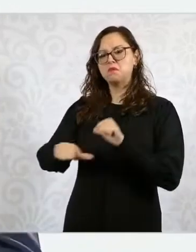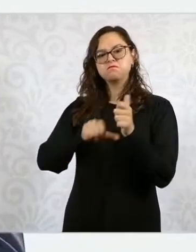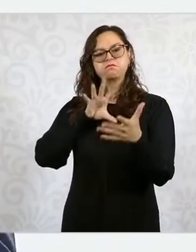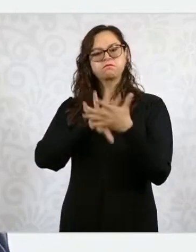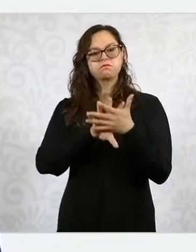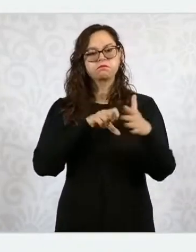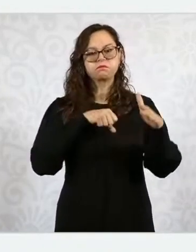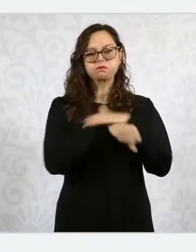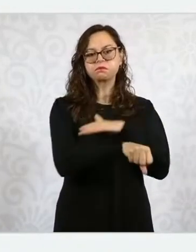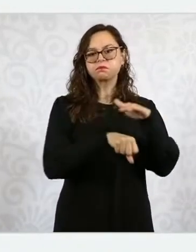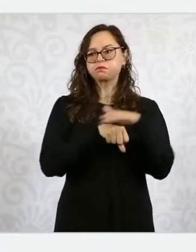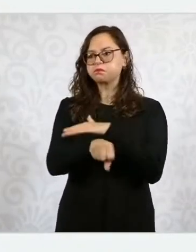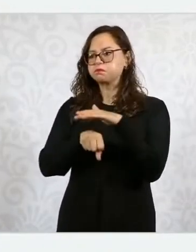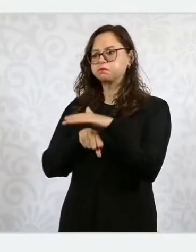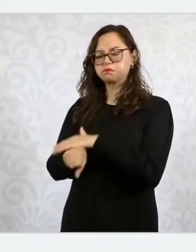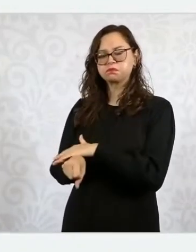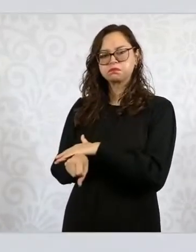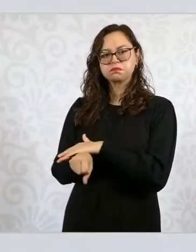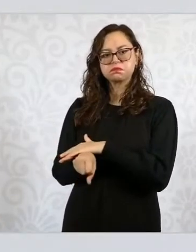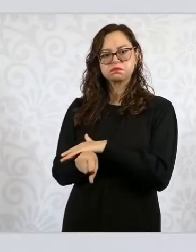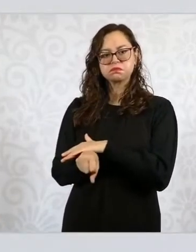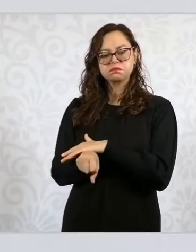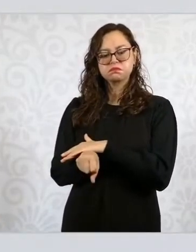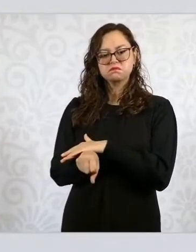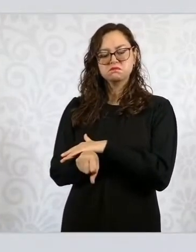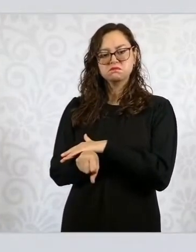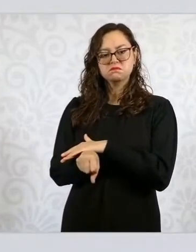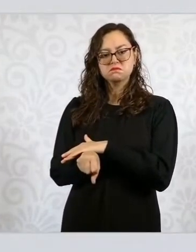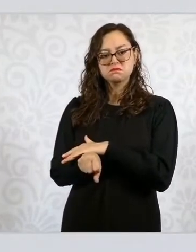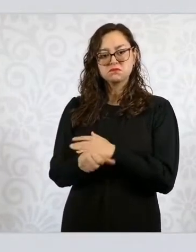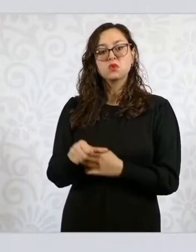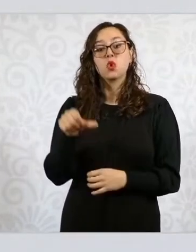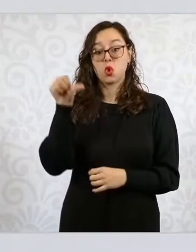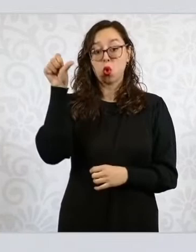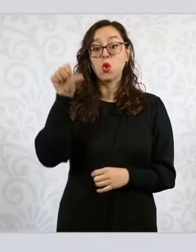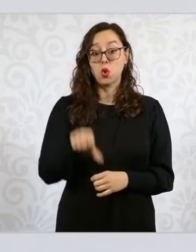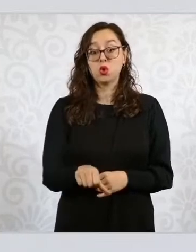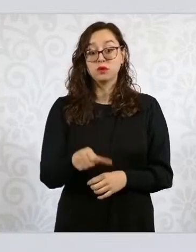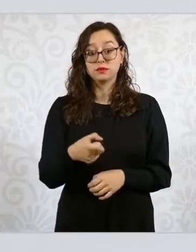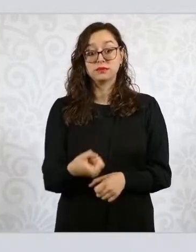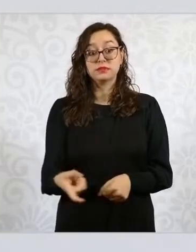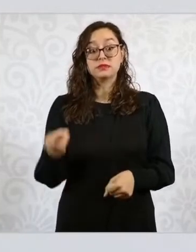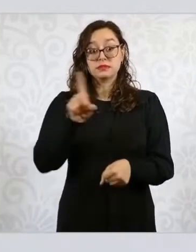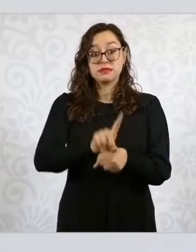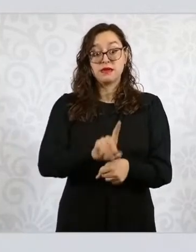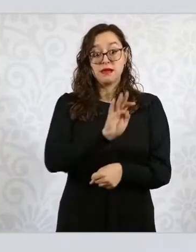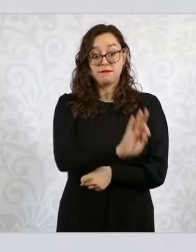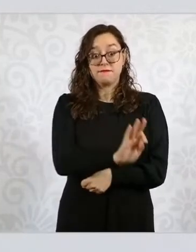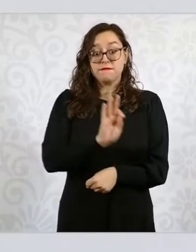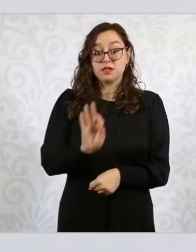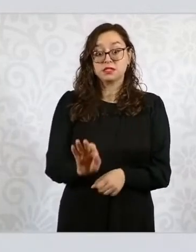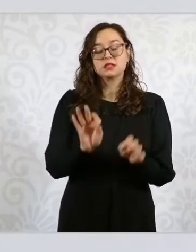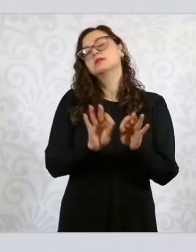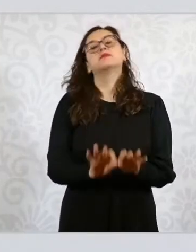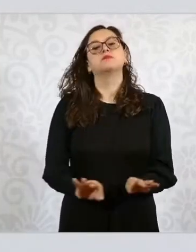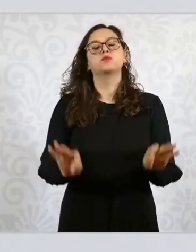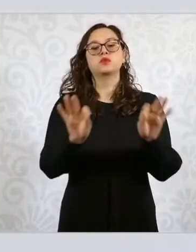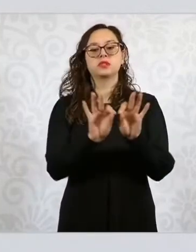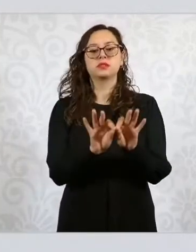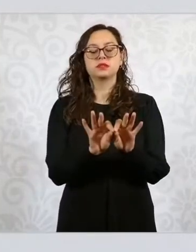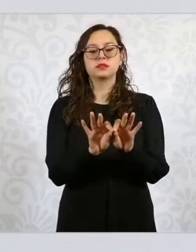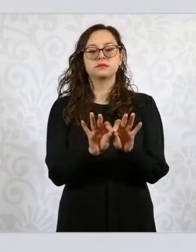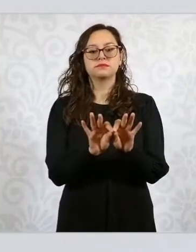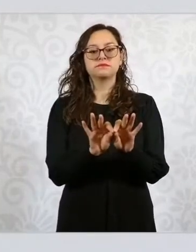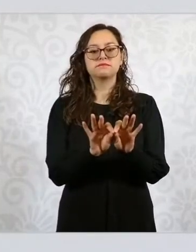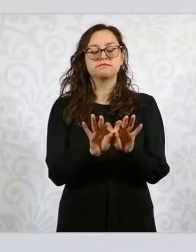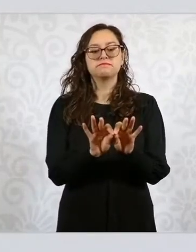Y el día de hoy, como debe ser, primero le pedimos